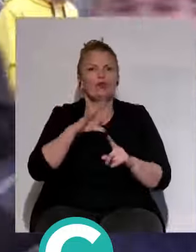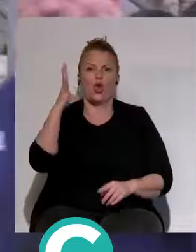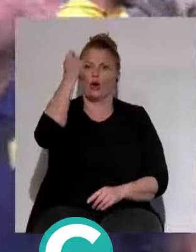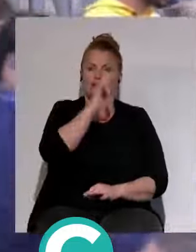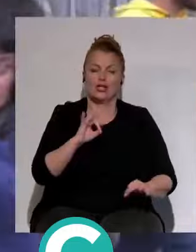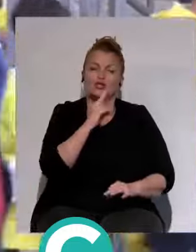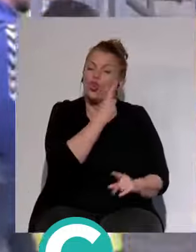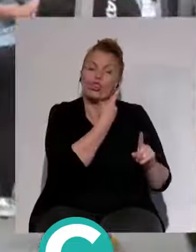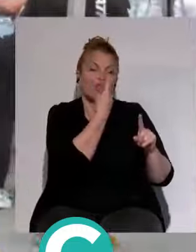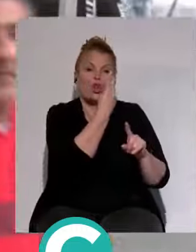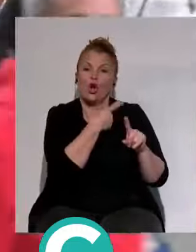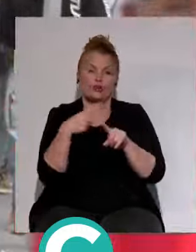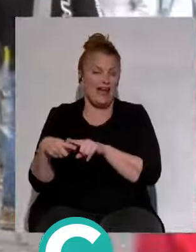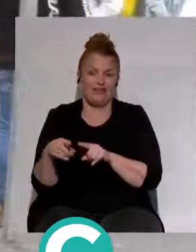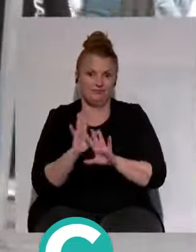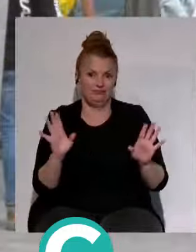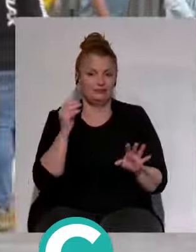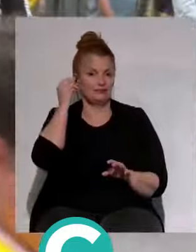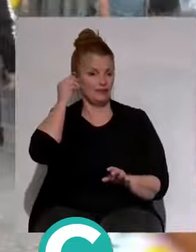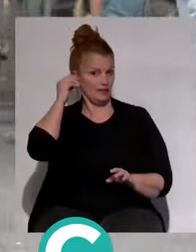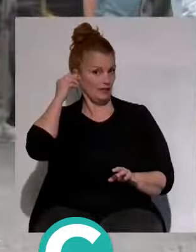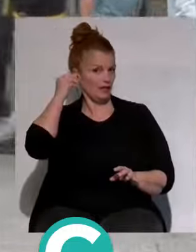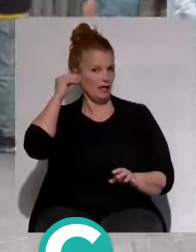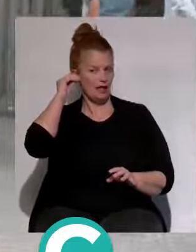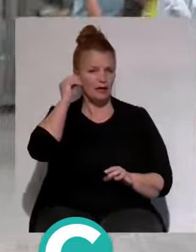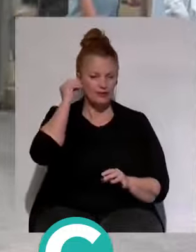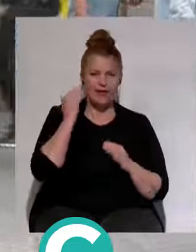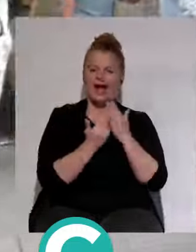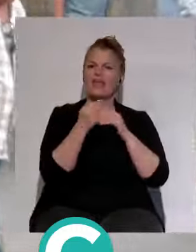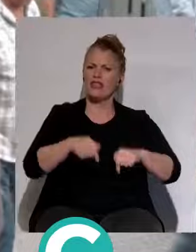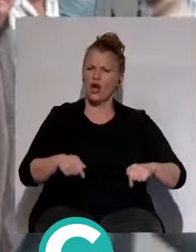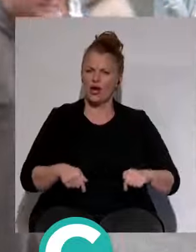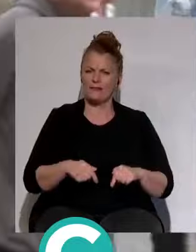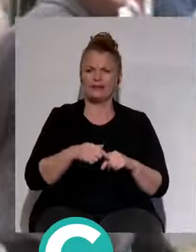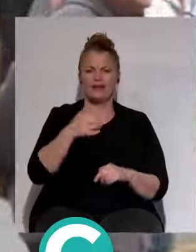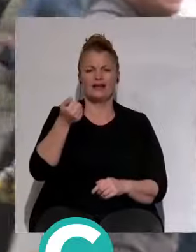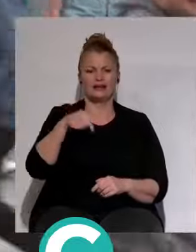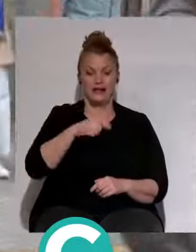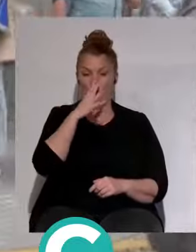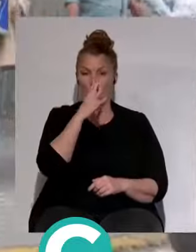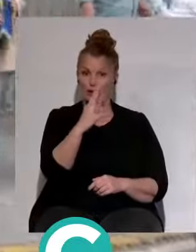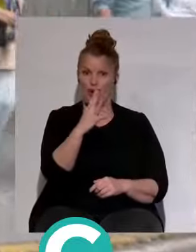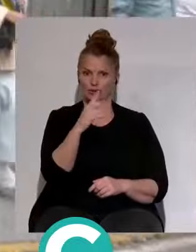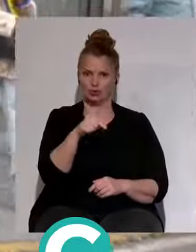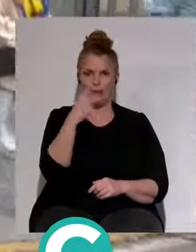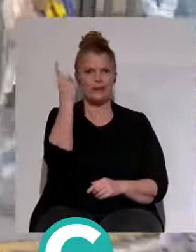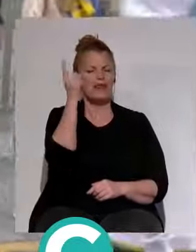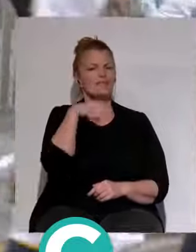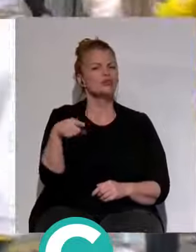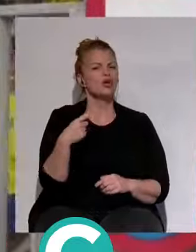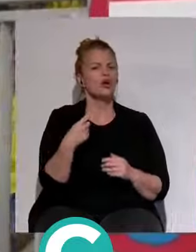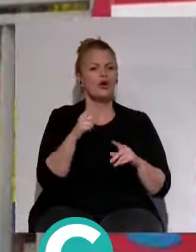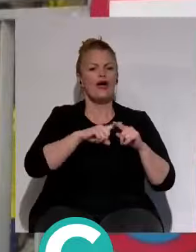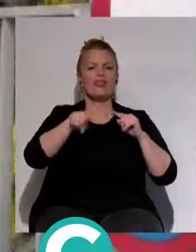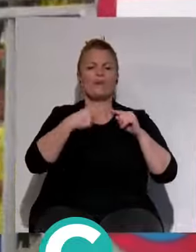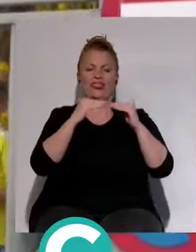distintas. Yo me refería a que a día de hoy, a día de hoy, Álvaro, a día de hoy, después de estos cuatro años en primera, a día de hoy, después de este